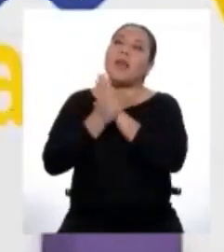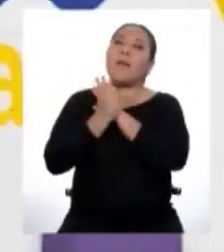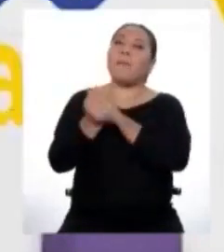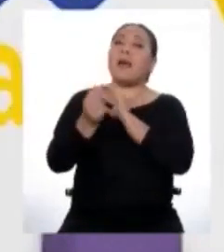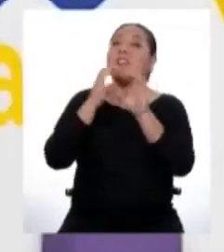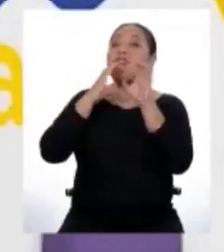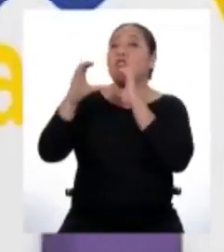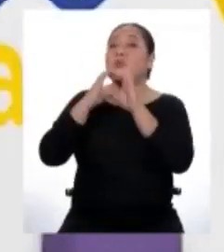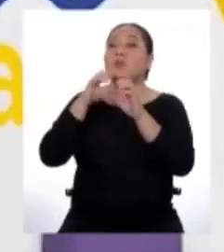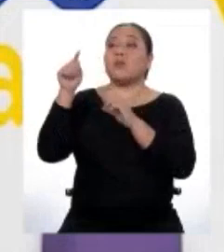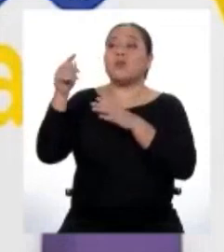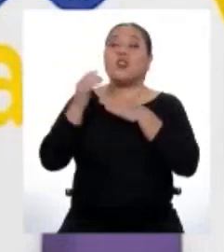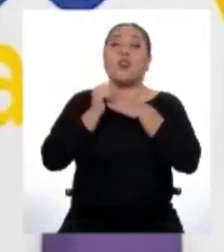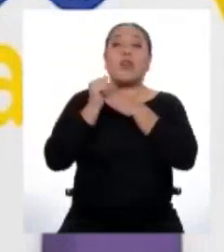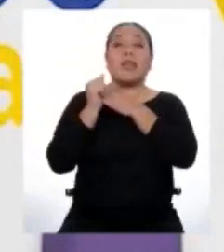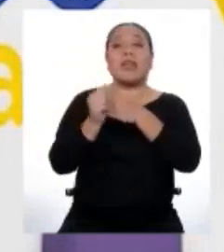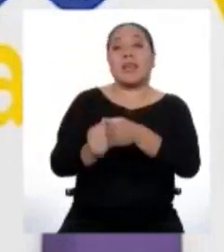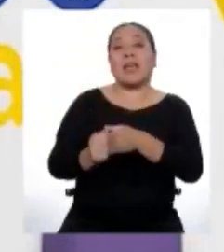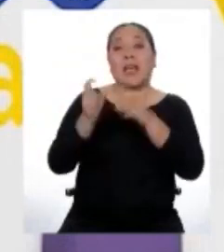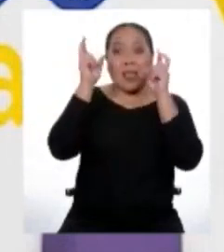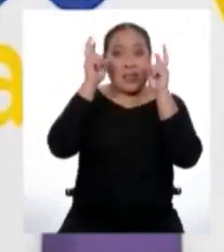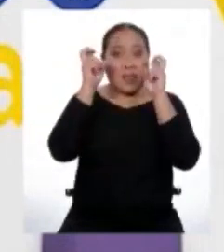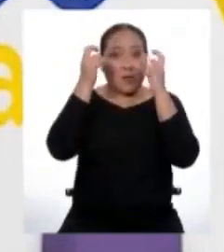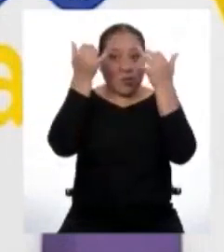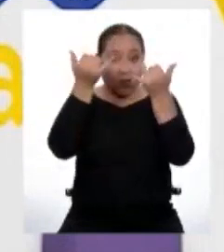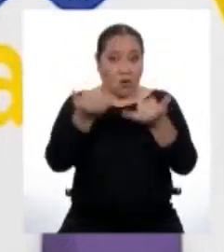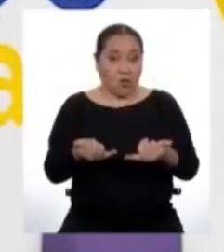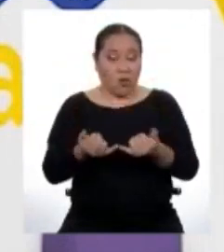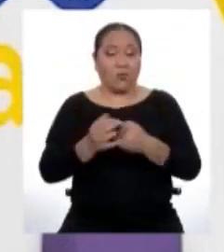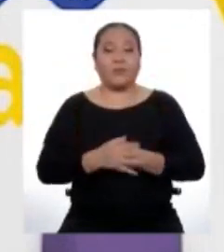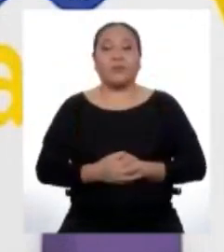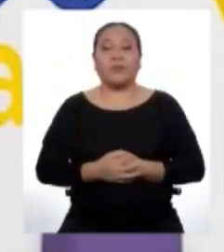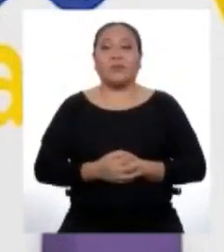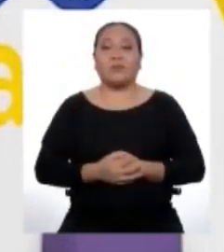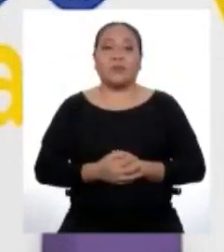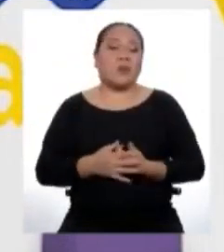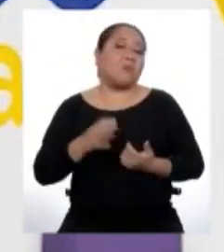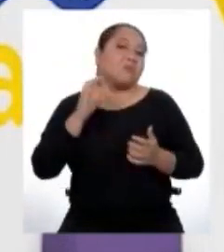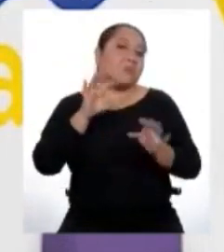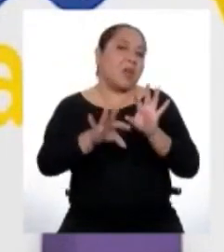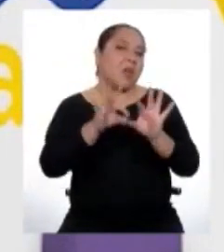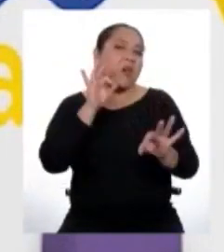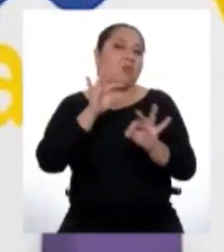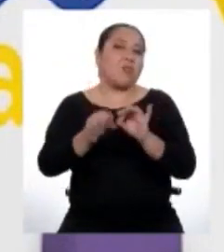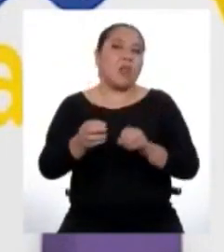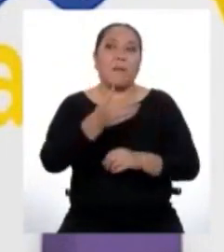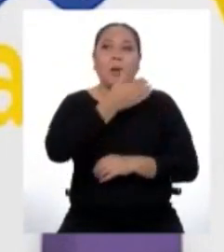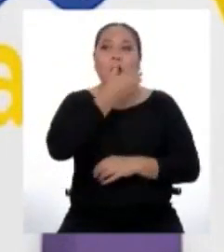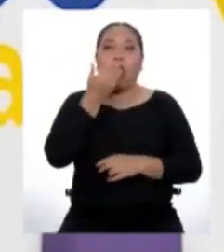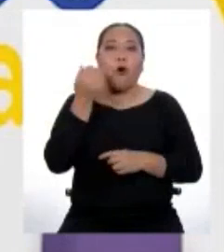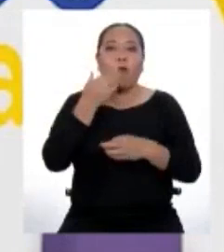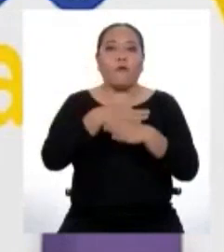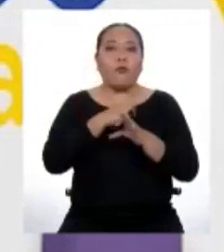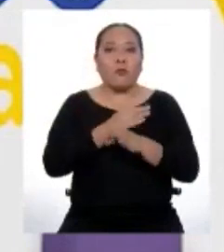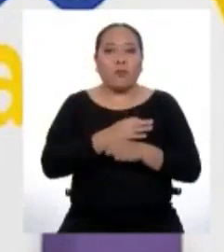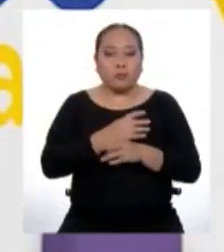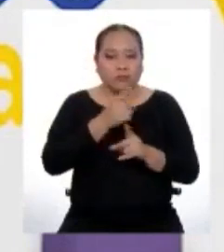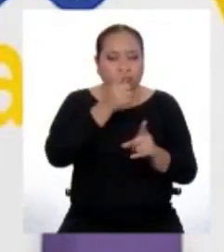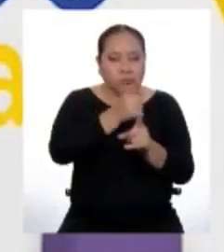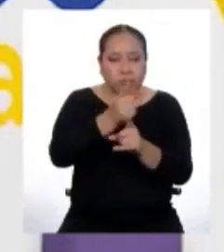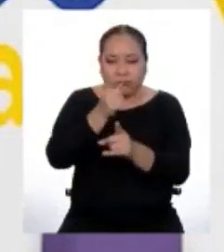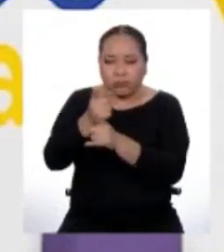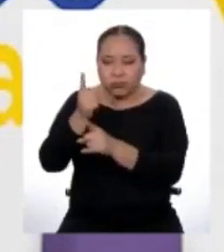comunicación para que nos oriente sobre el tema del que vamos a hablar el día de hoy. Cómo encontrar la mejor manera de identificar las ideas